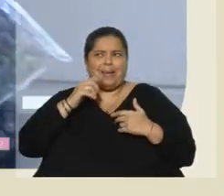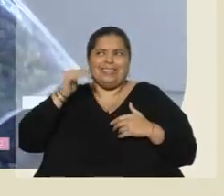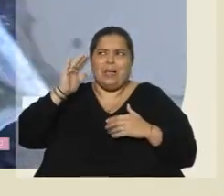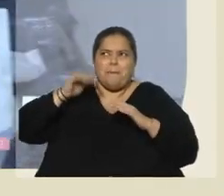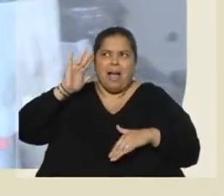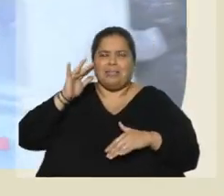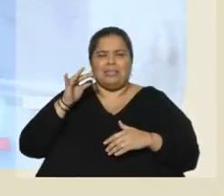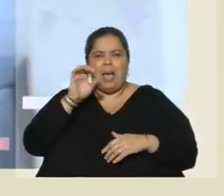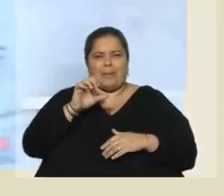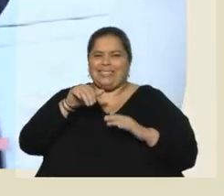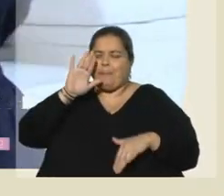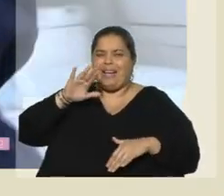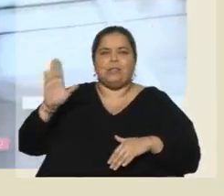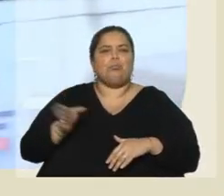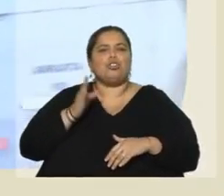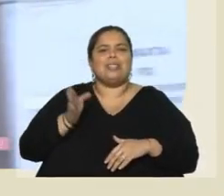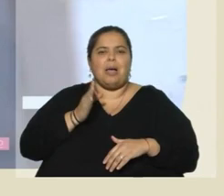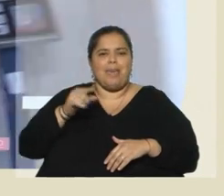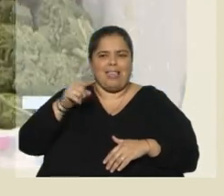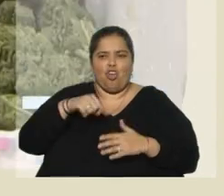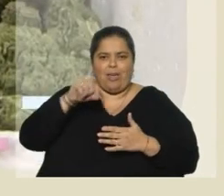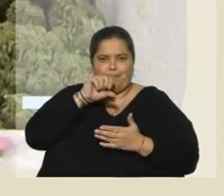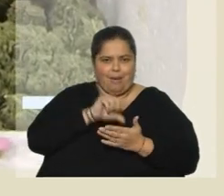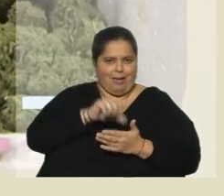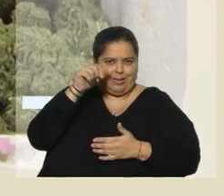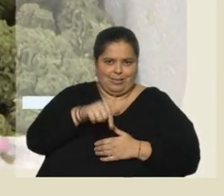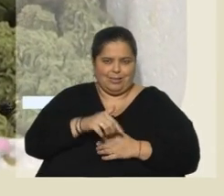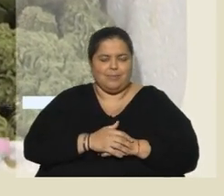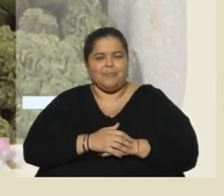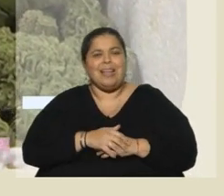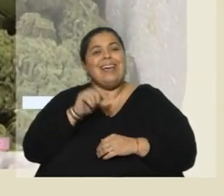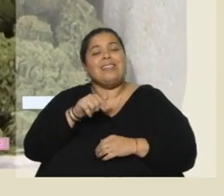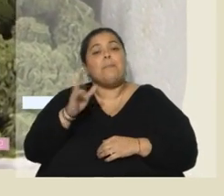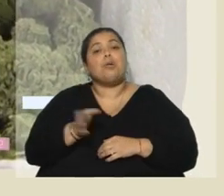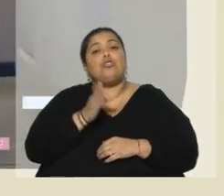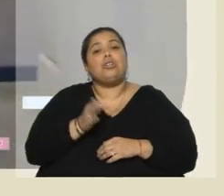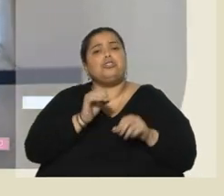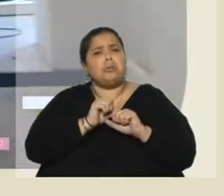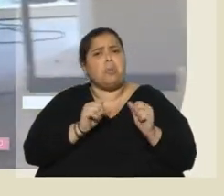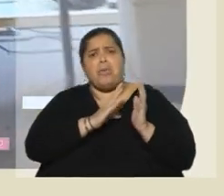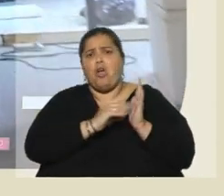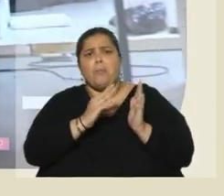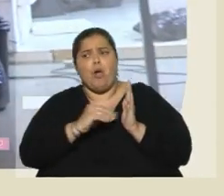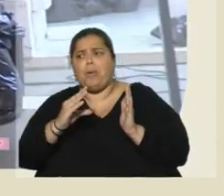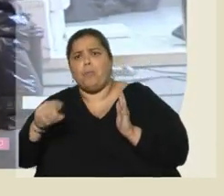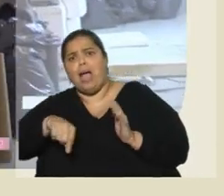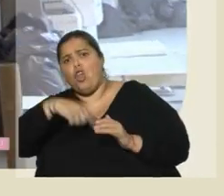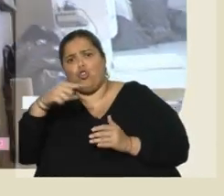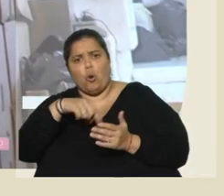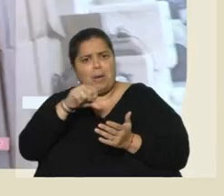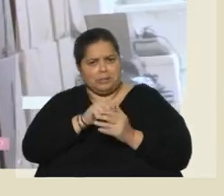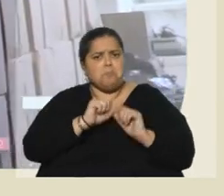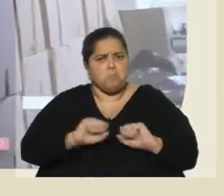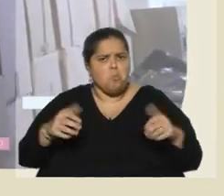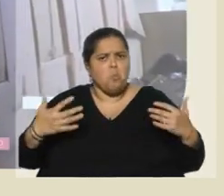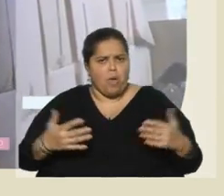mayor capacidad de procesamiento del país. Y es un proceso que se puede replicar perfectamente en otros países, que es un poco la idea